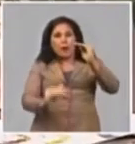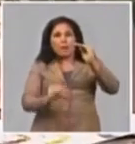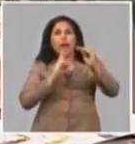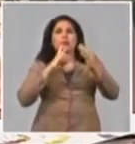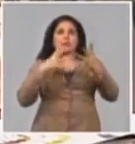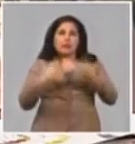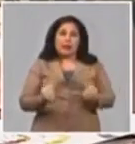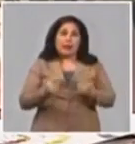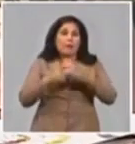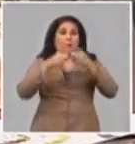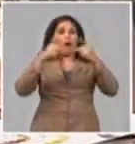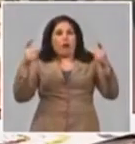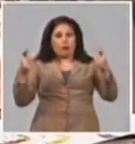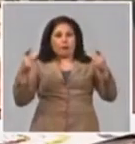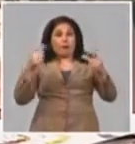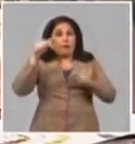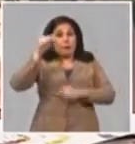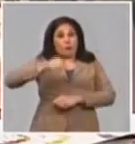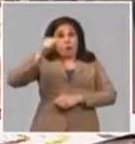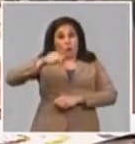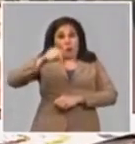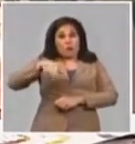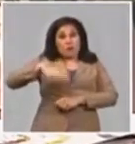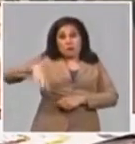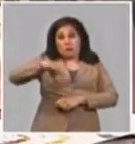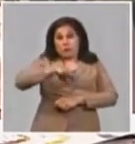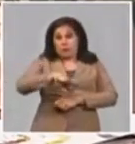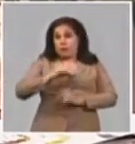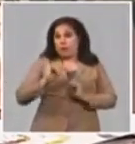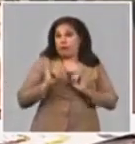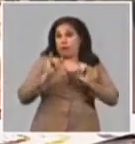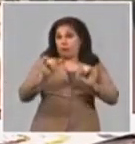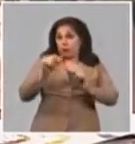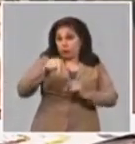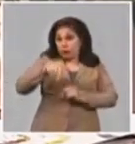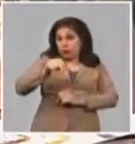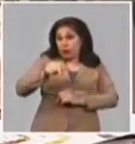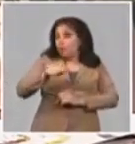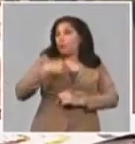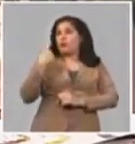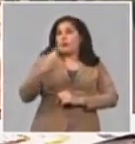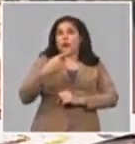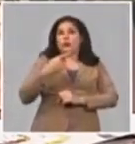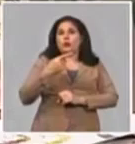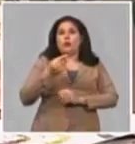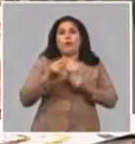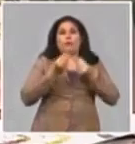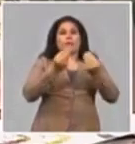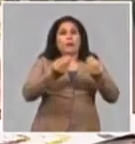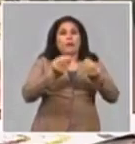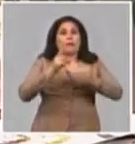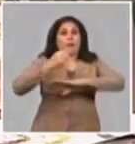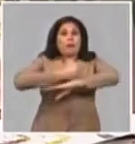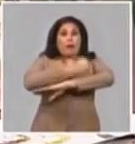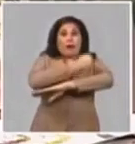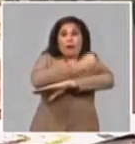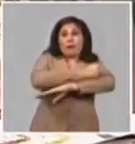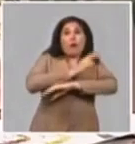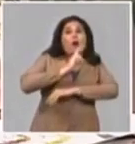Esto hace que hoy en la actualidad estemos distribuyendo agua por pipa